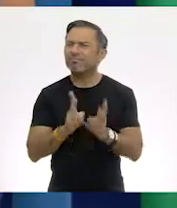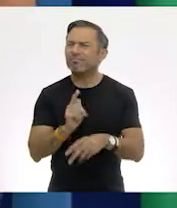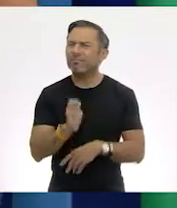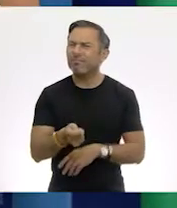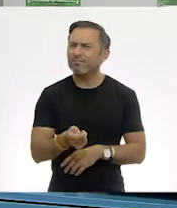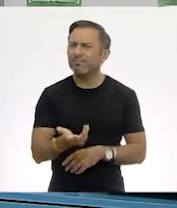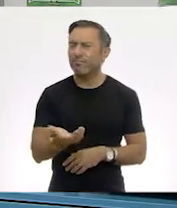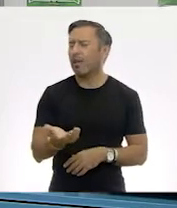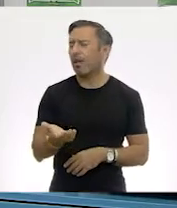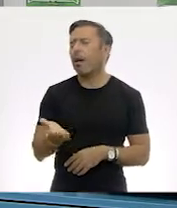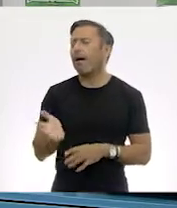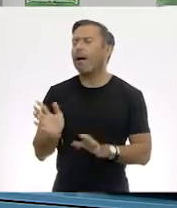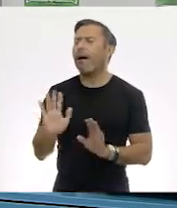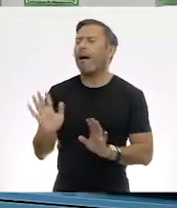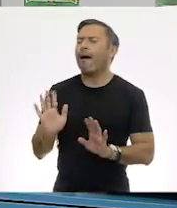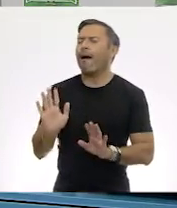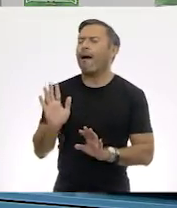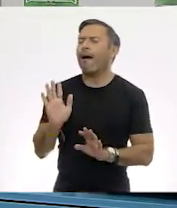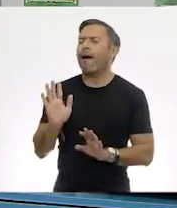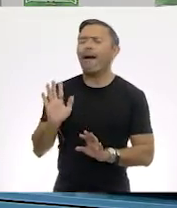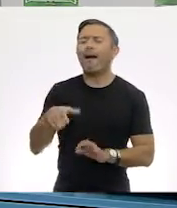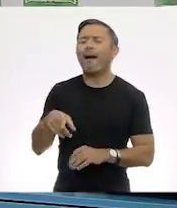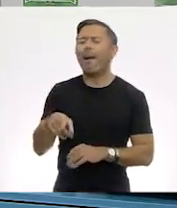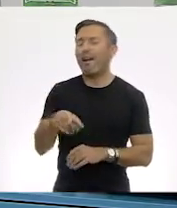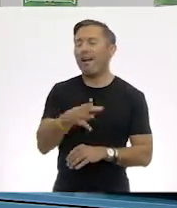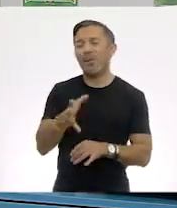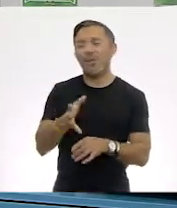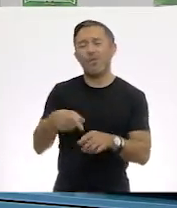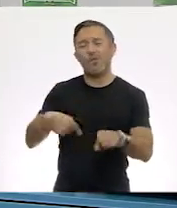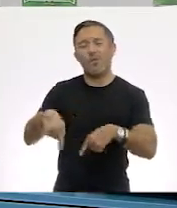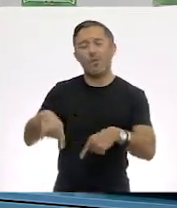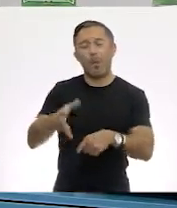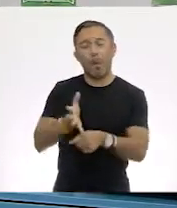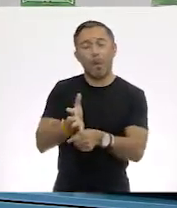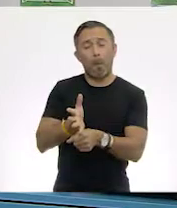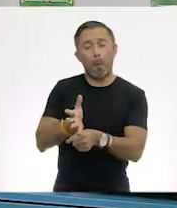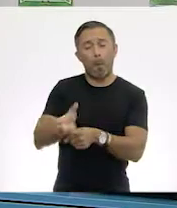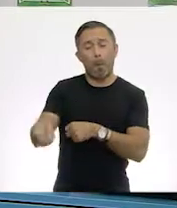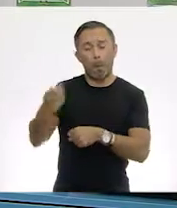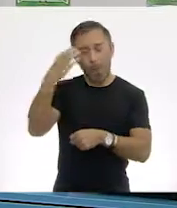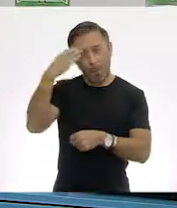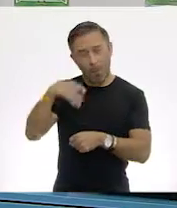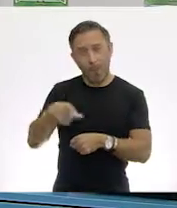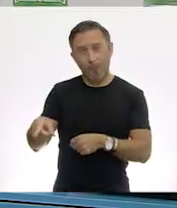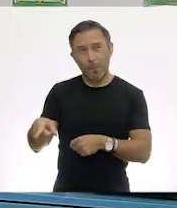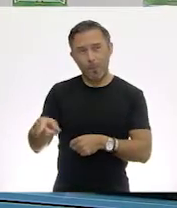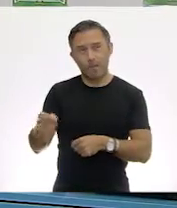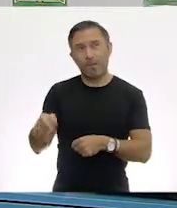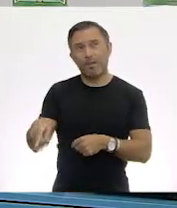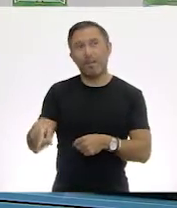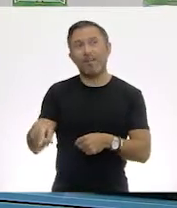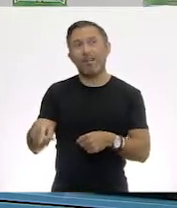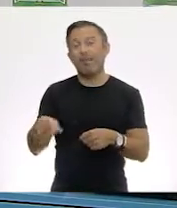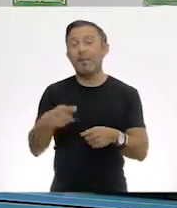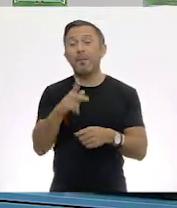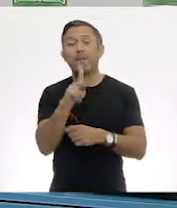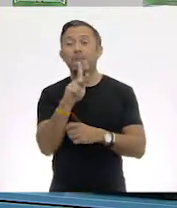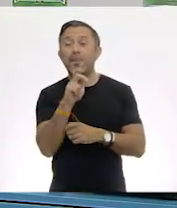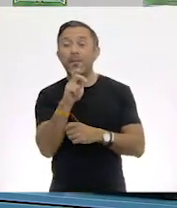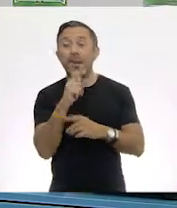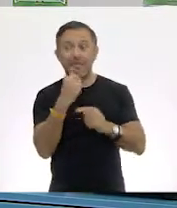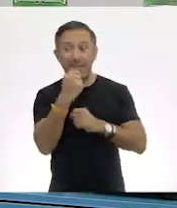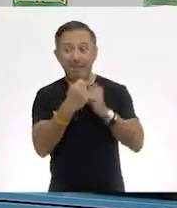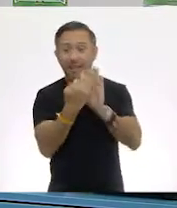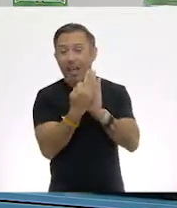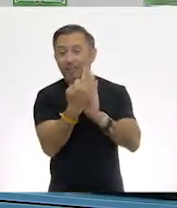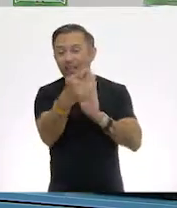Ay, pues nada, de aquí de una goliza que le metieron a Ton. Es que estaba echándose una cascarita ahí enfrente de la tienda de Don Pepe y pues